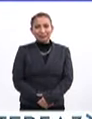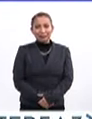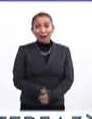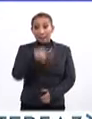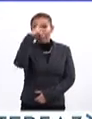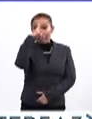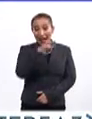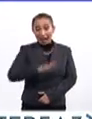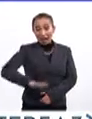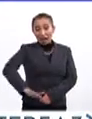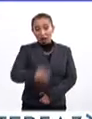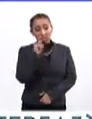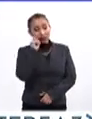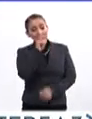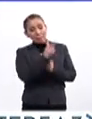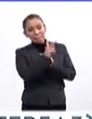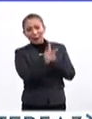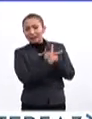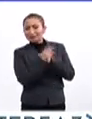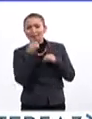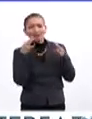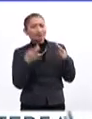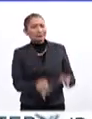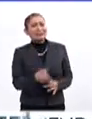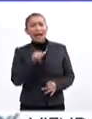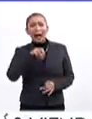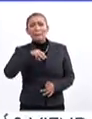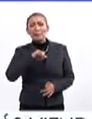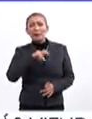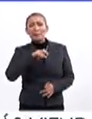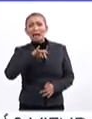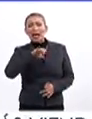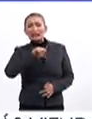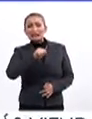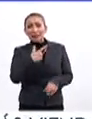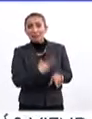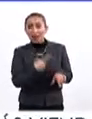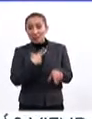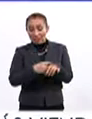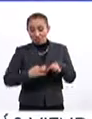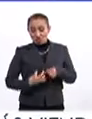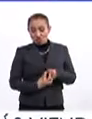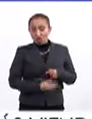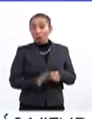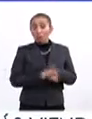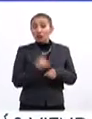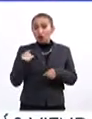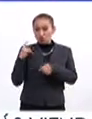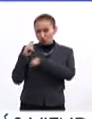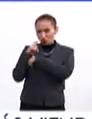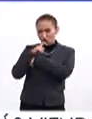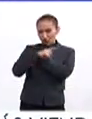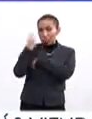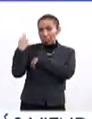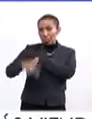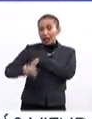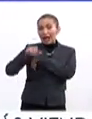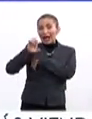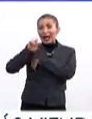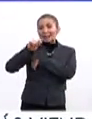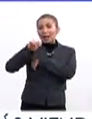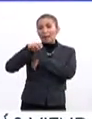México es considerado un país endémico de la amibiasis, enfermedad intestinal provocada por un parásito llamado